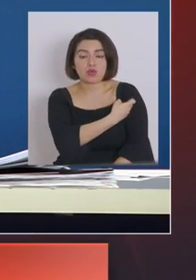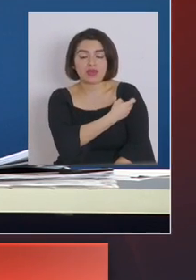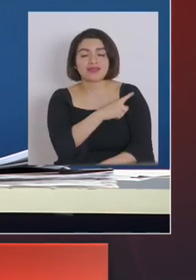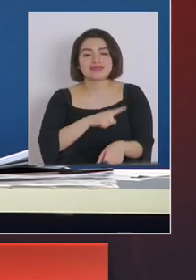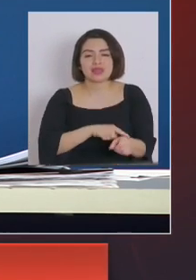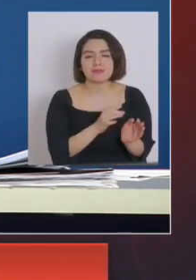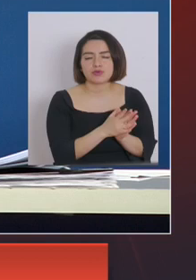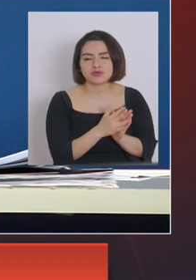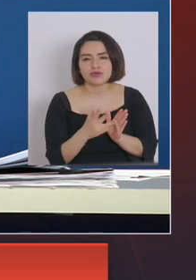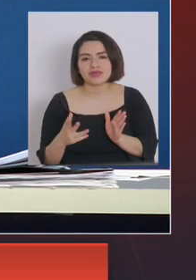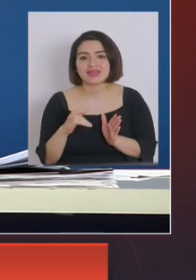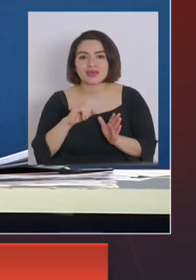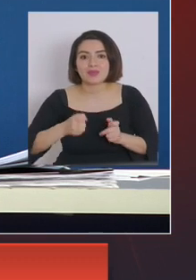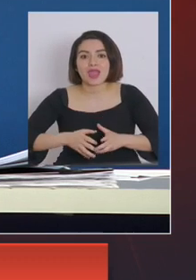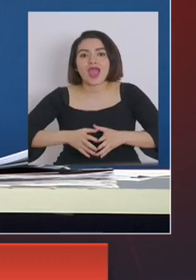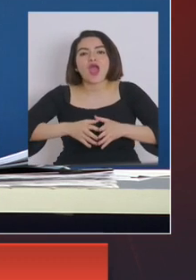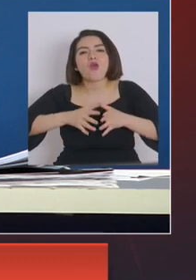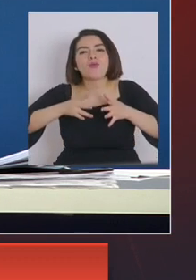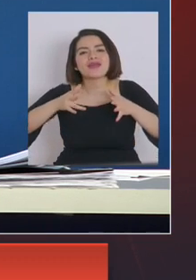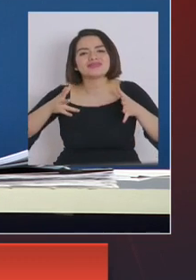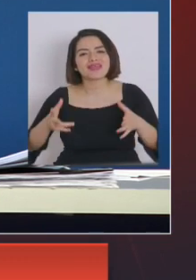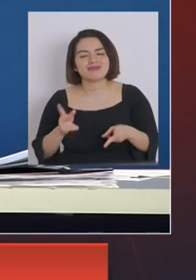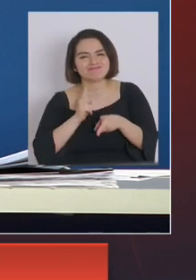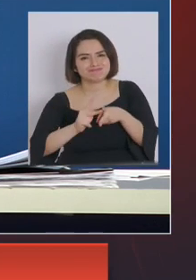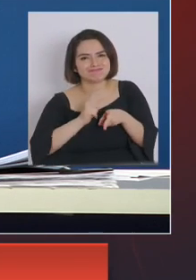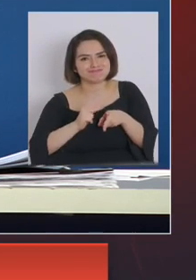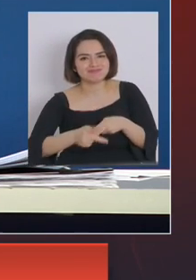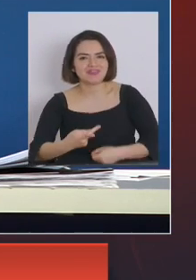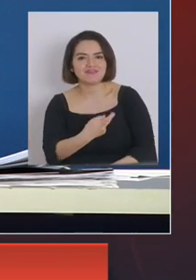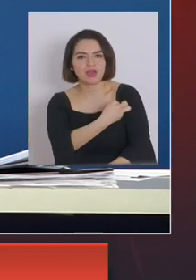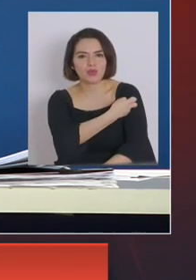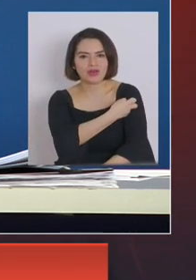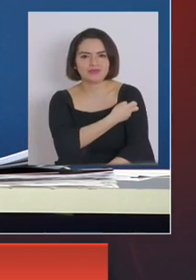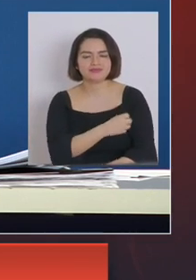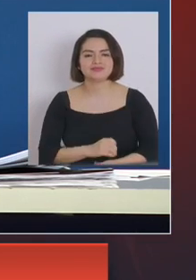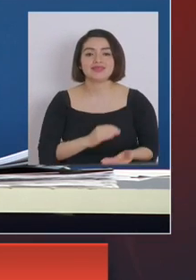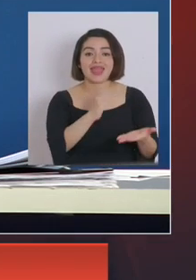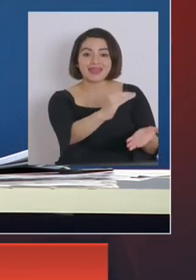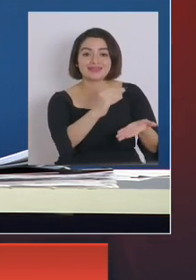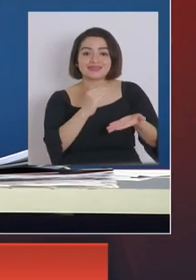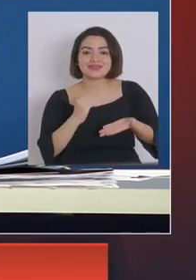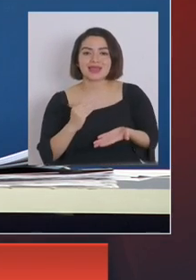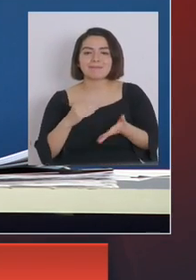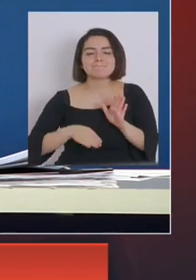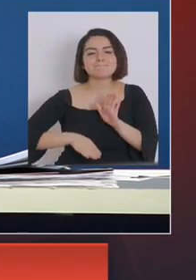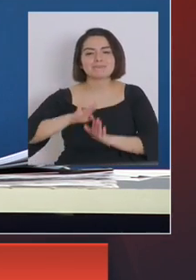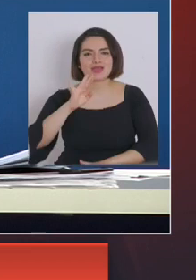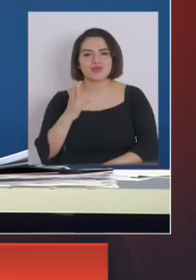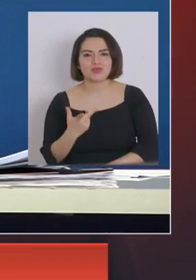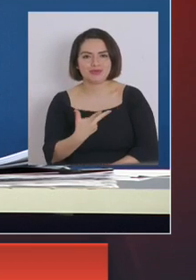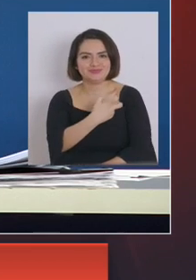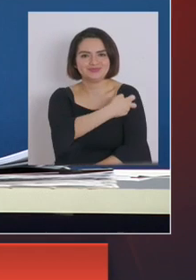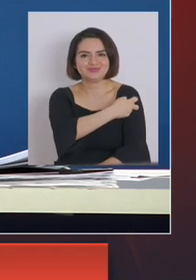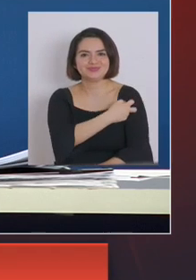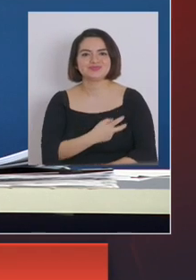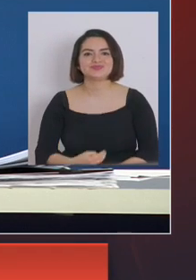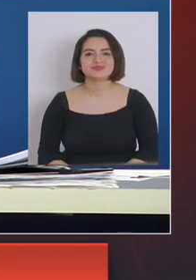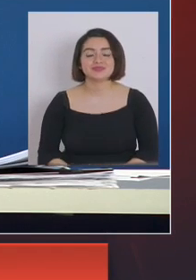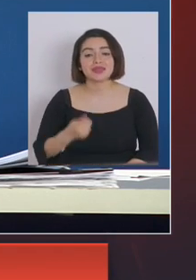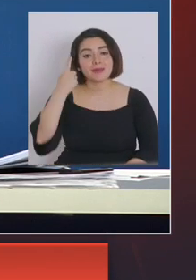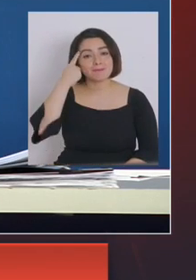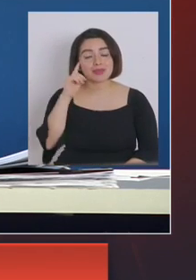tiempo para después poder aumentar en realidad la producción y obviamente entregarnos una mayor cantidad sin embargo